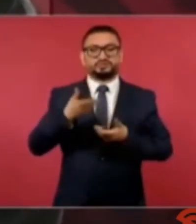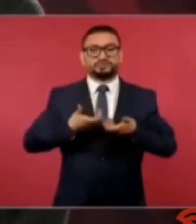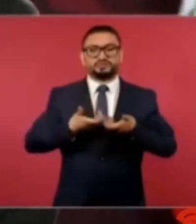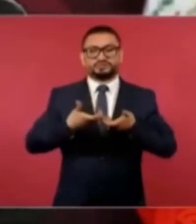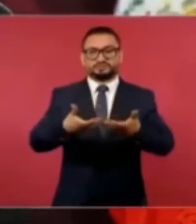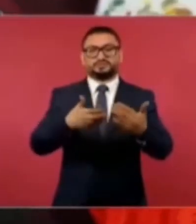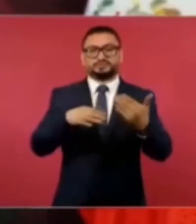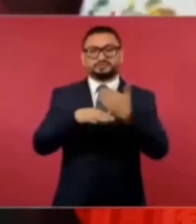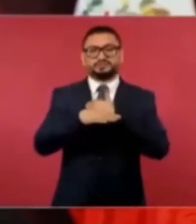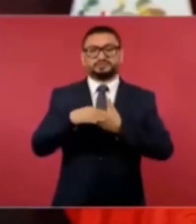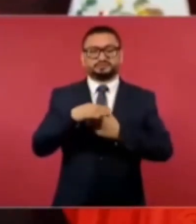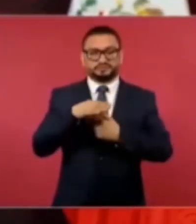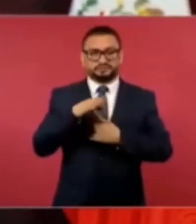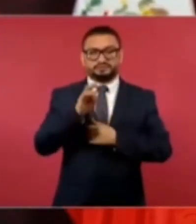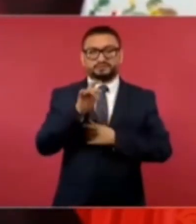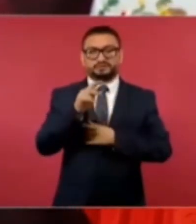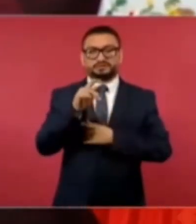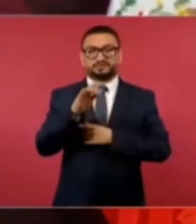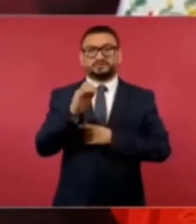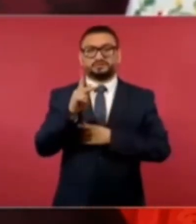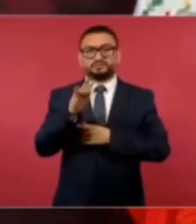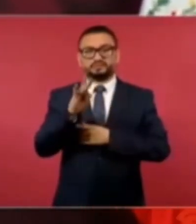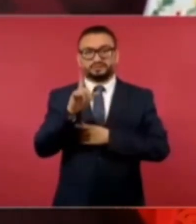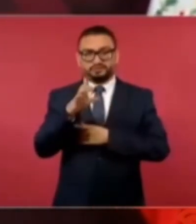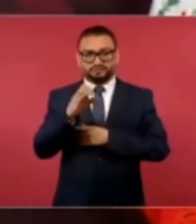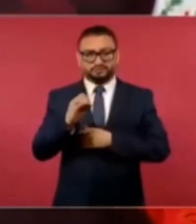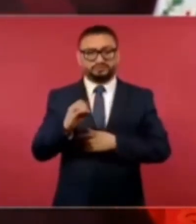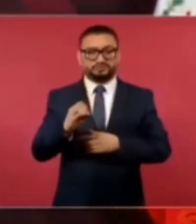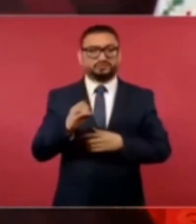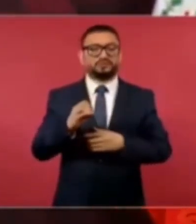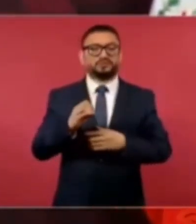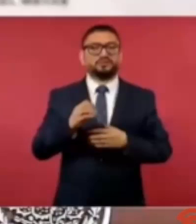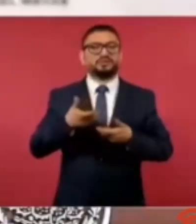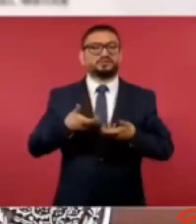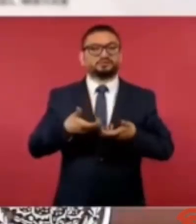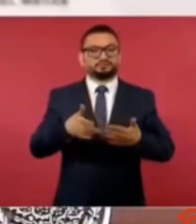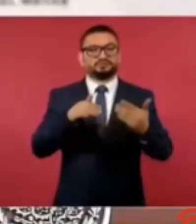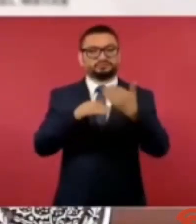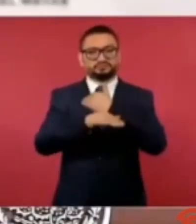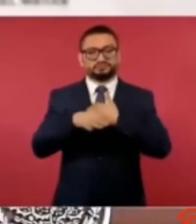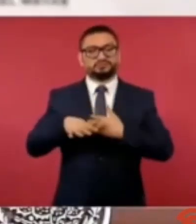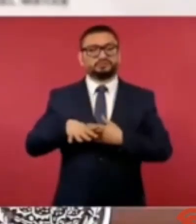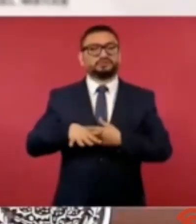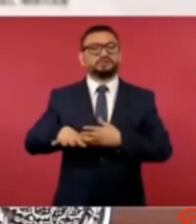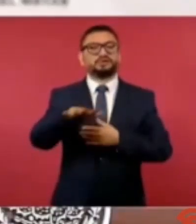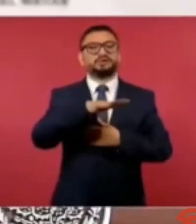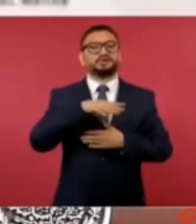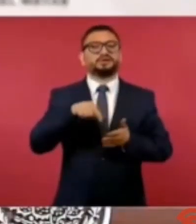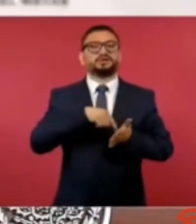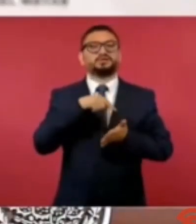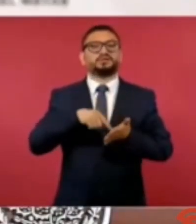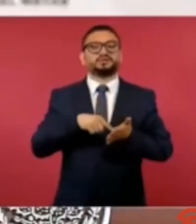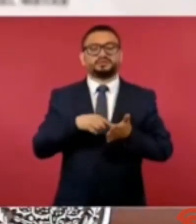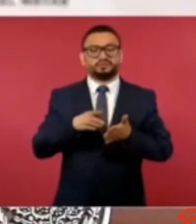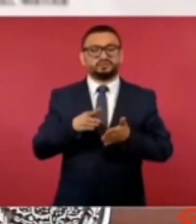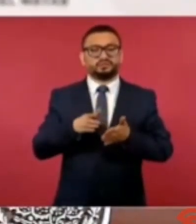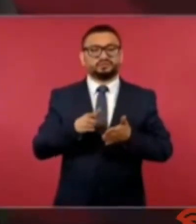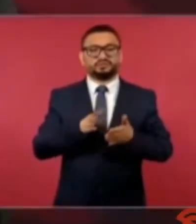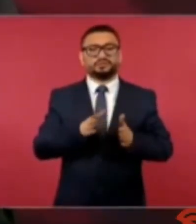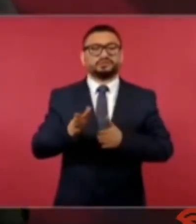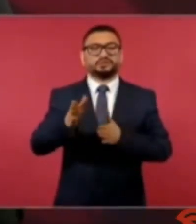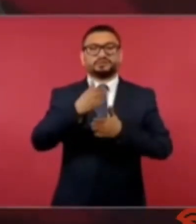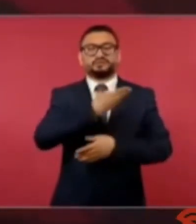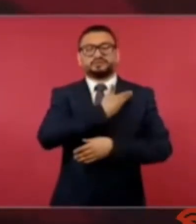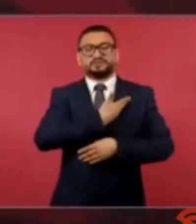de Benito Pablo el camino que tomó el presidente